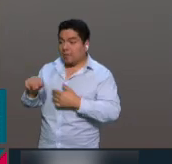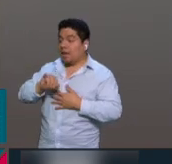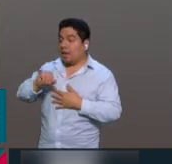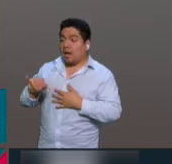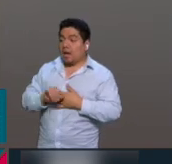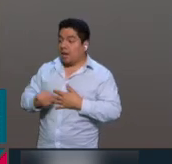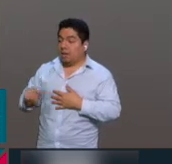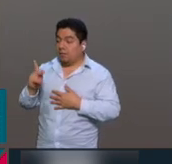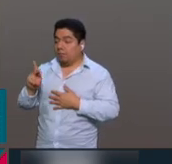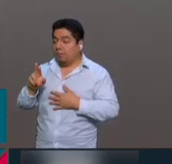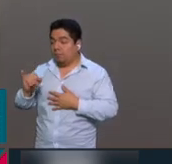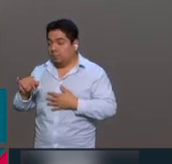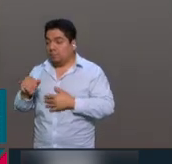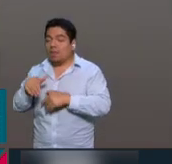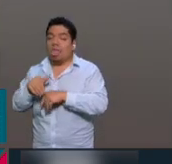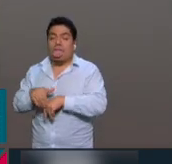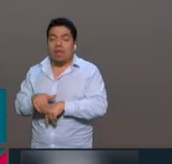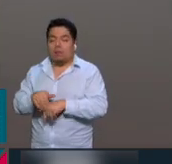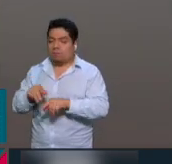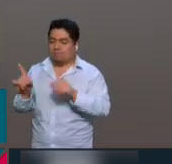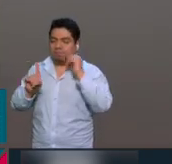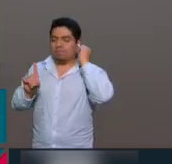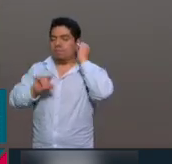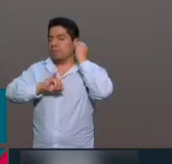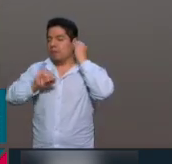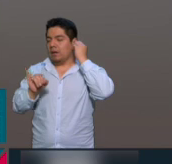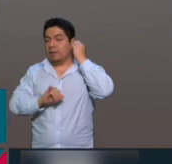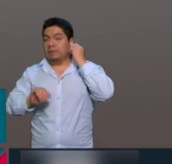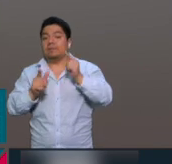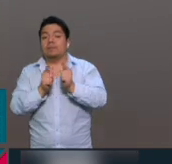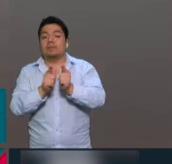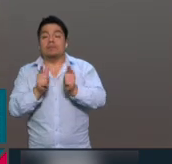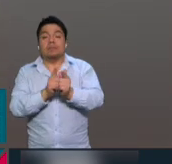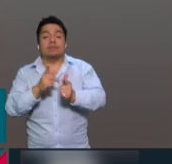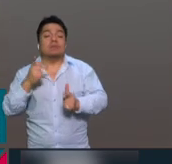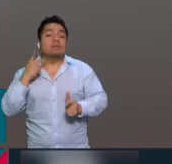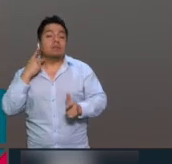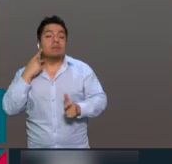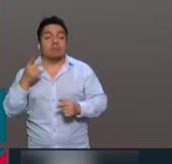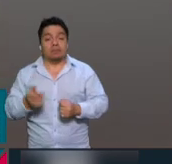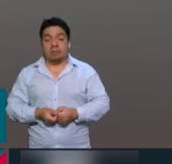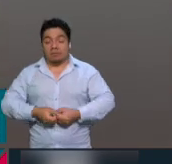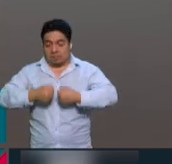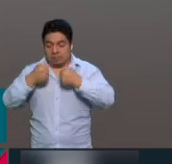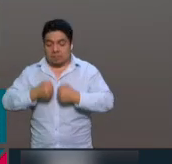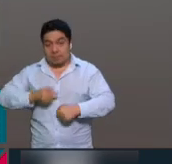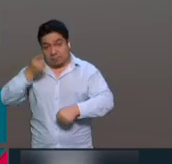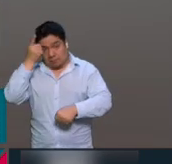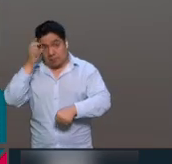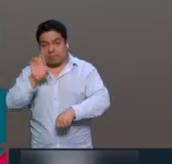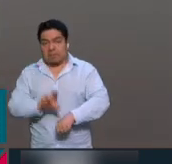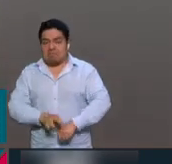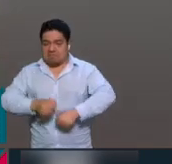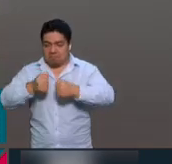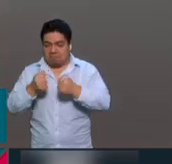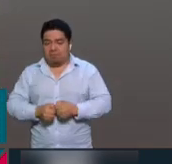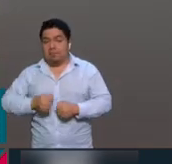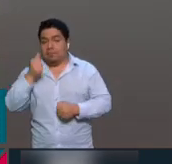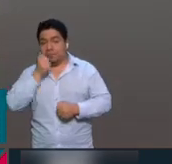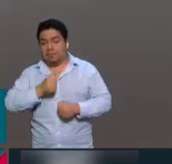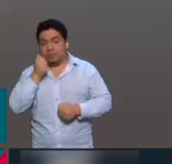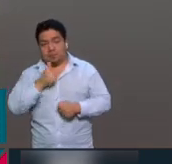a poner al PRI de rodillas. Nosotros somos un partido opositor, una dirigencia firme que va a combatir al